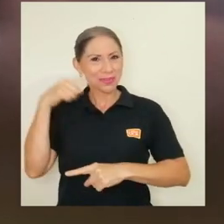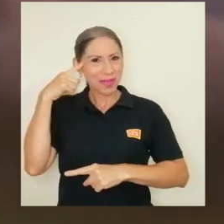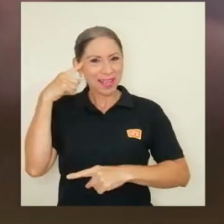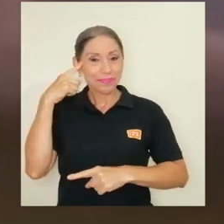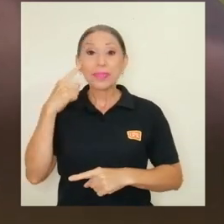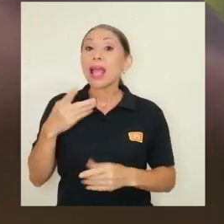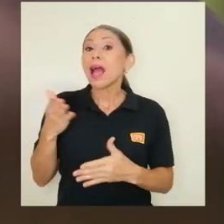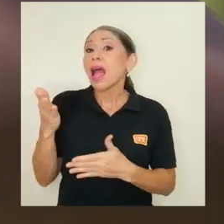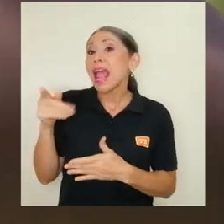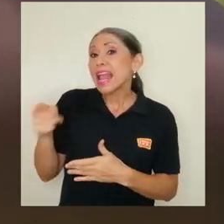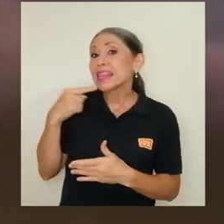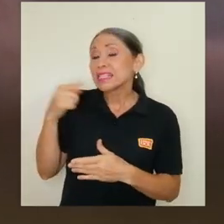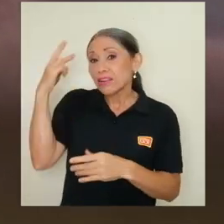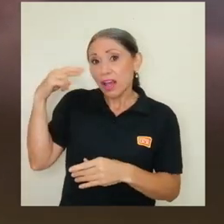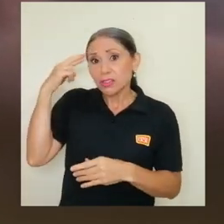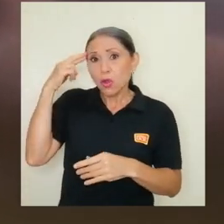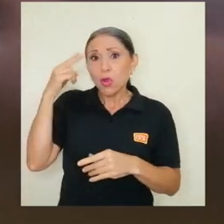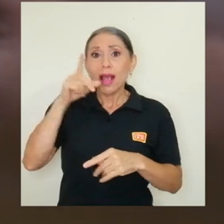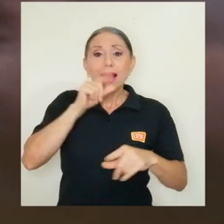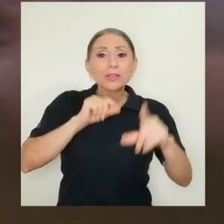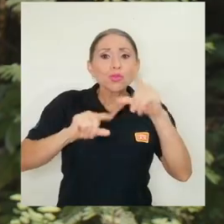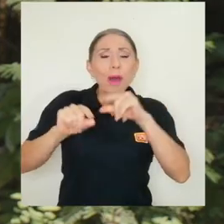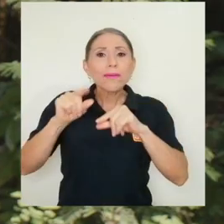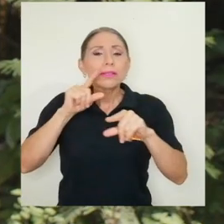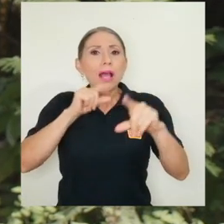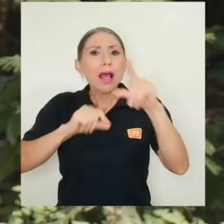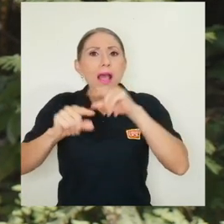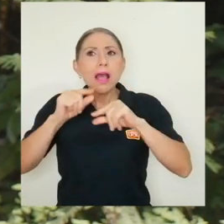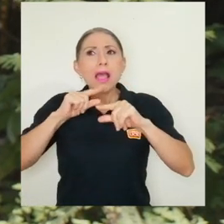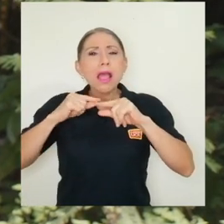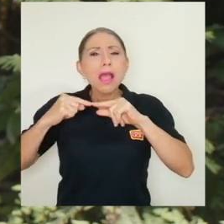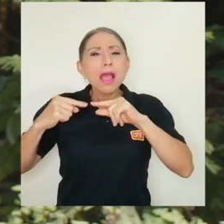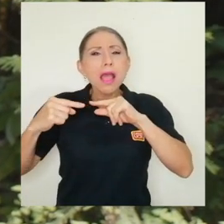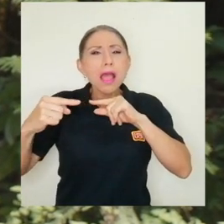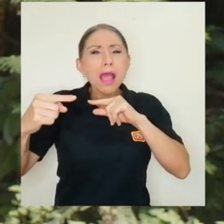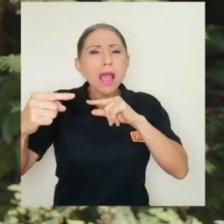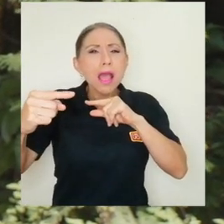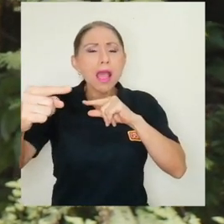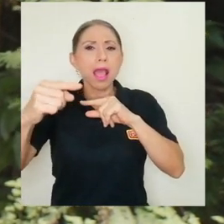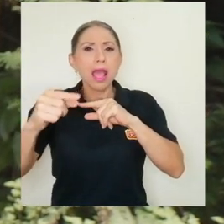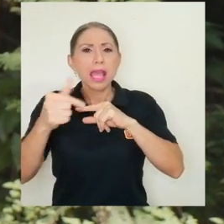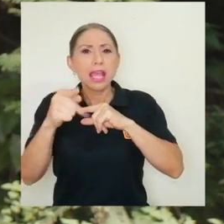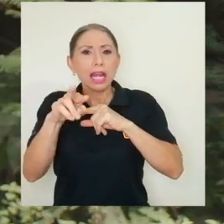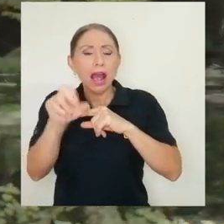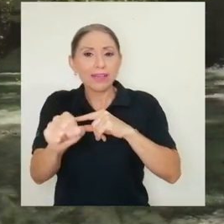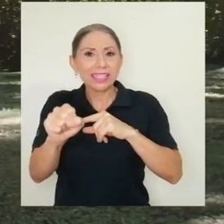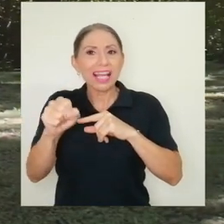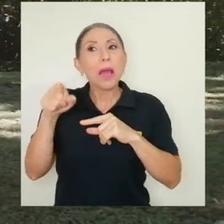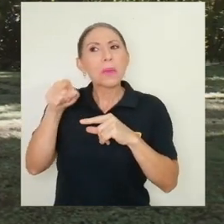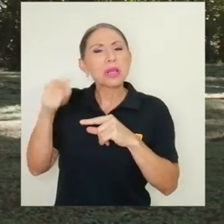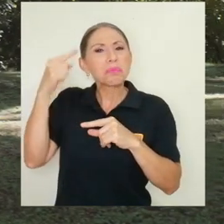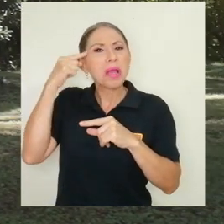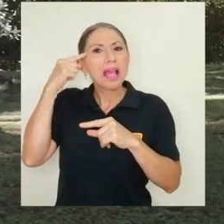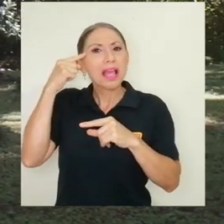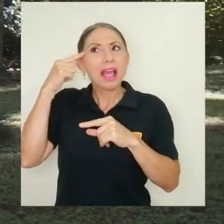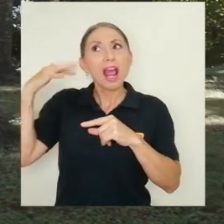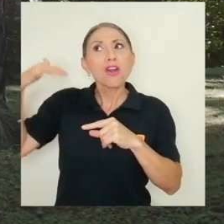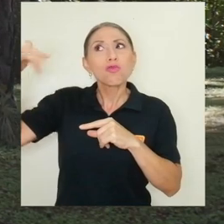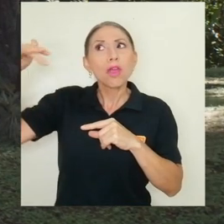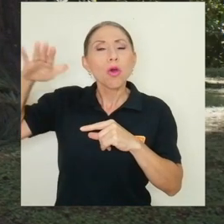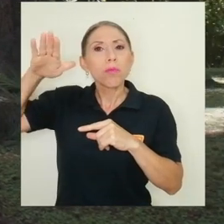la razón por la que algunas aves efectúan sonidos más graves y largos es porque apuestan a que el ruido se acabará en algún momento y eventualmente